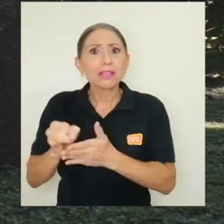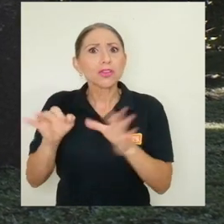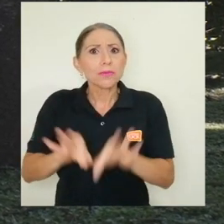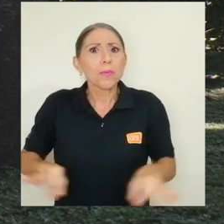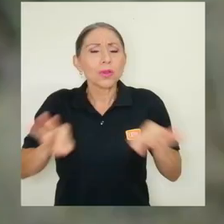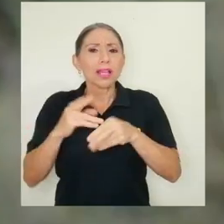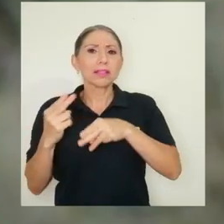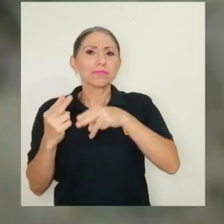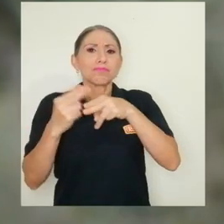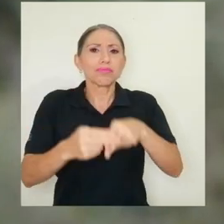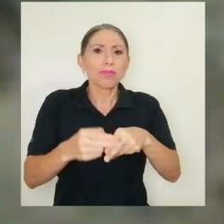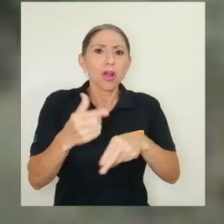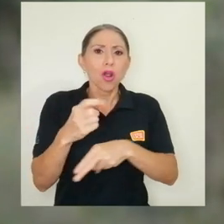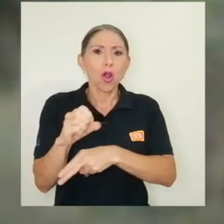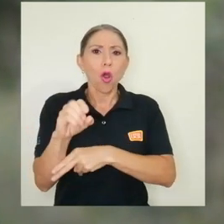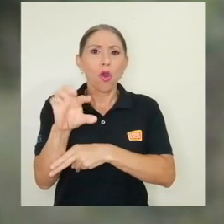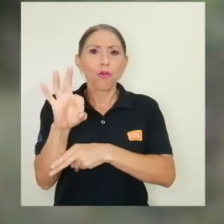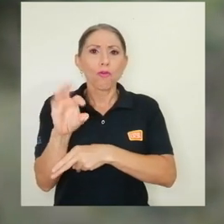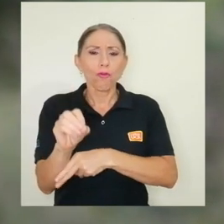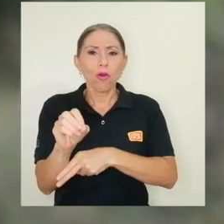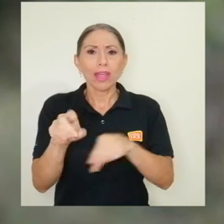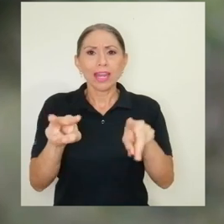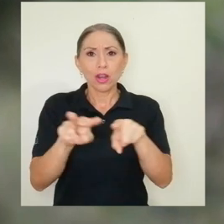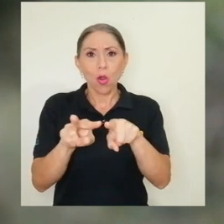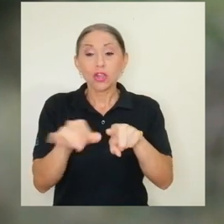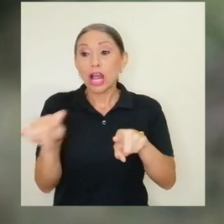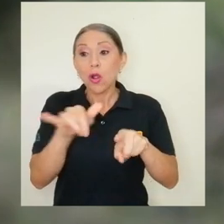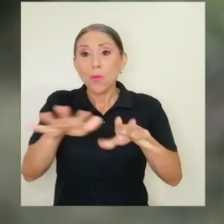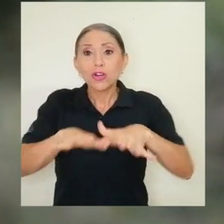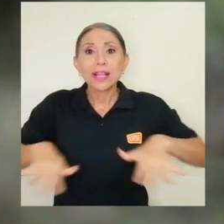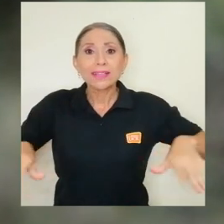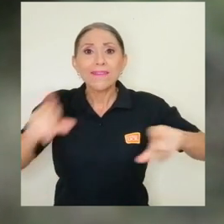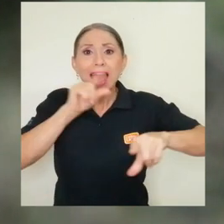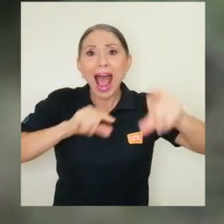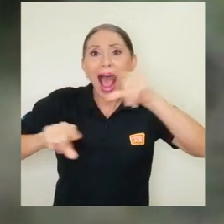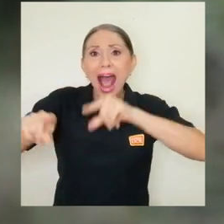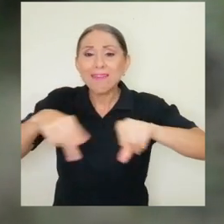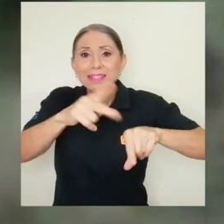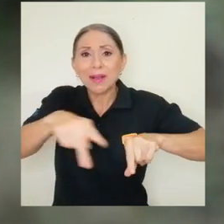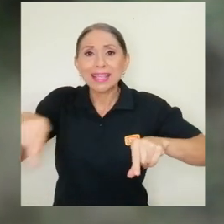Golfo de Nicoya como reserva atmosférica de aves playeras en el 2021. A artículos